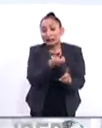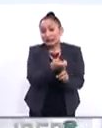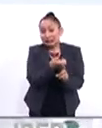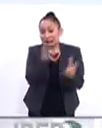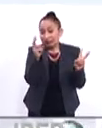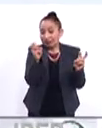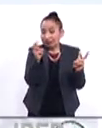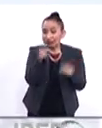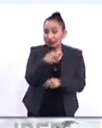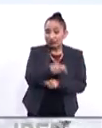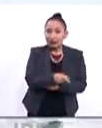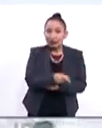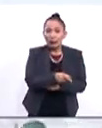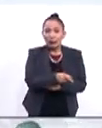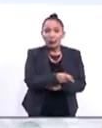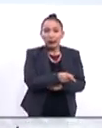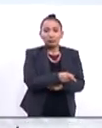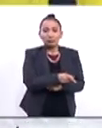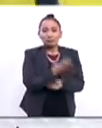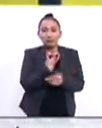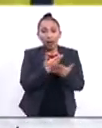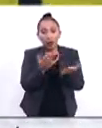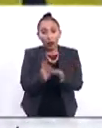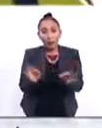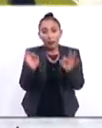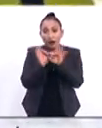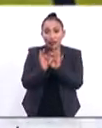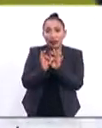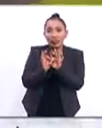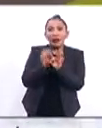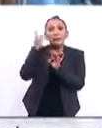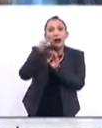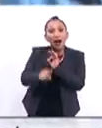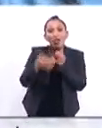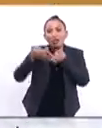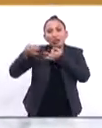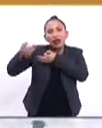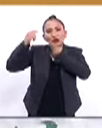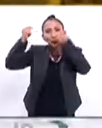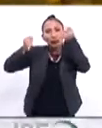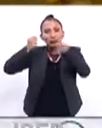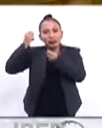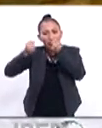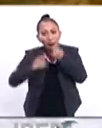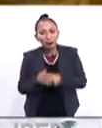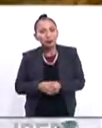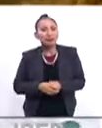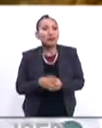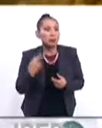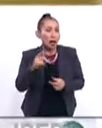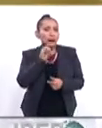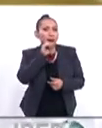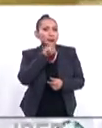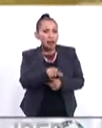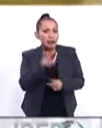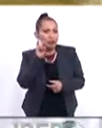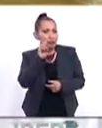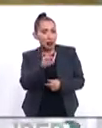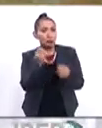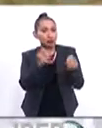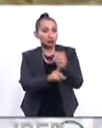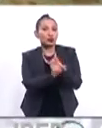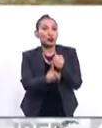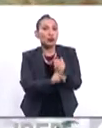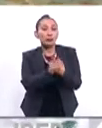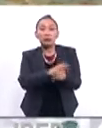se ha vuelto importante para el atractivo turístico, pero al mismo tiempo presenta un montón